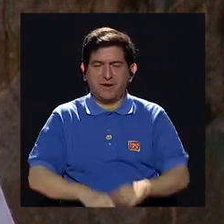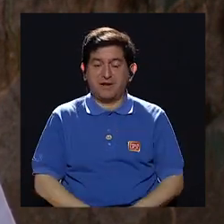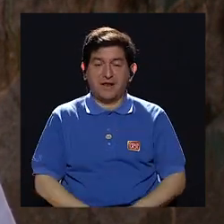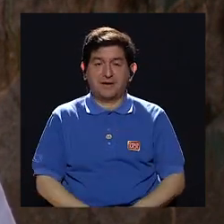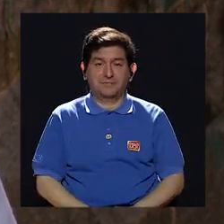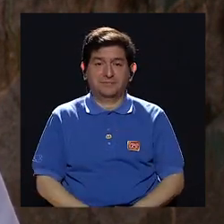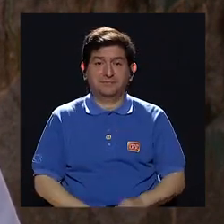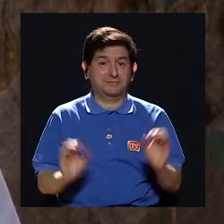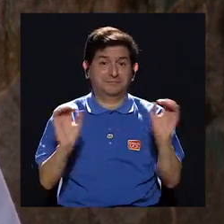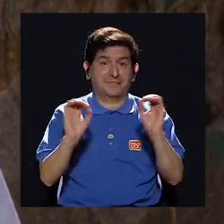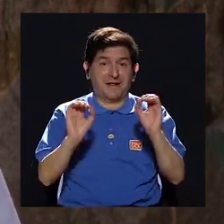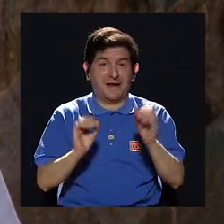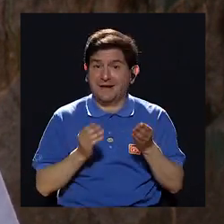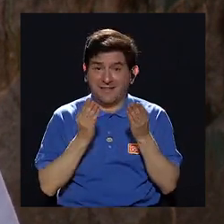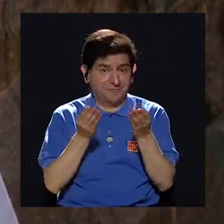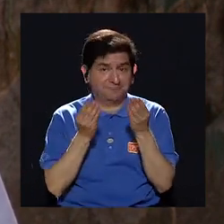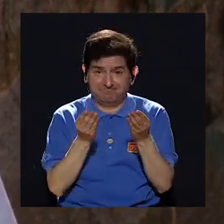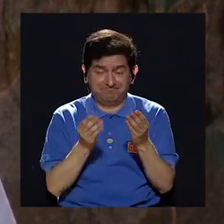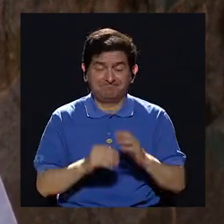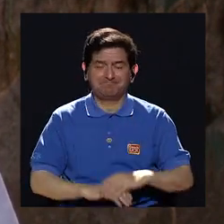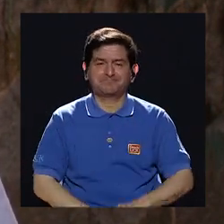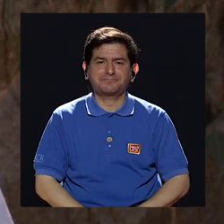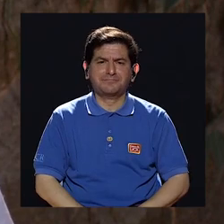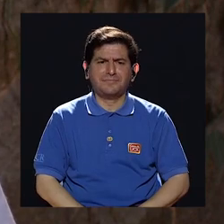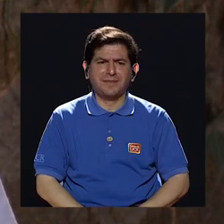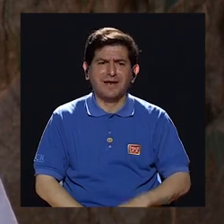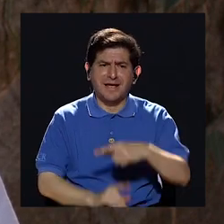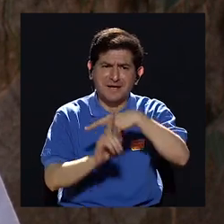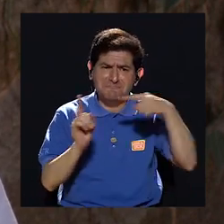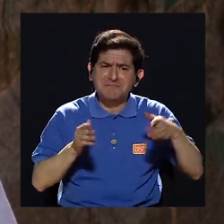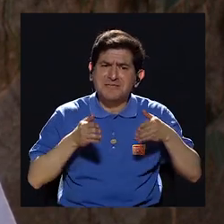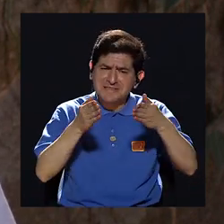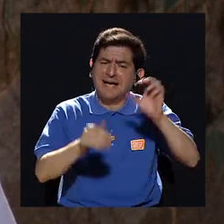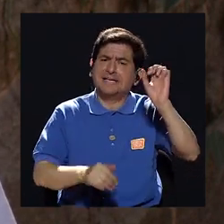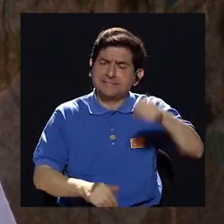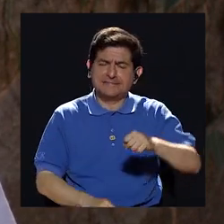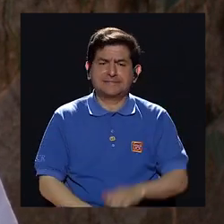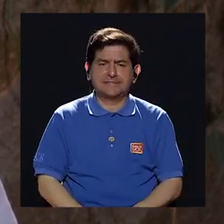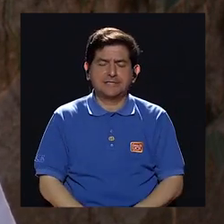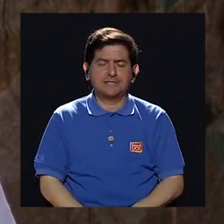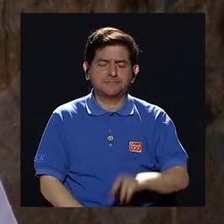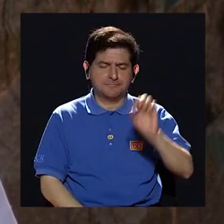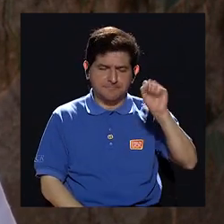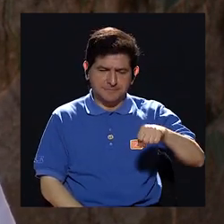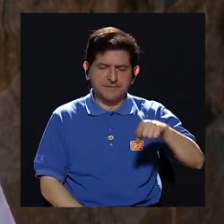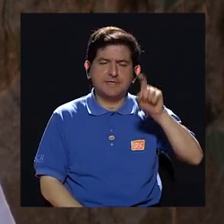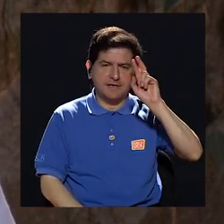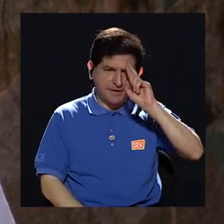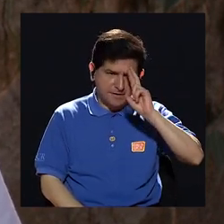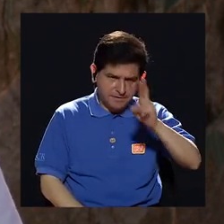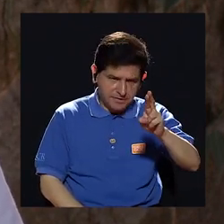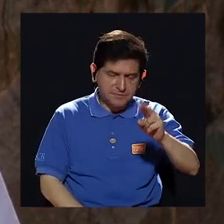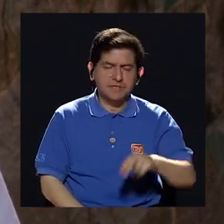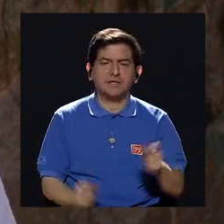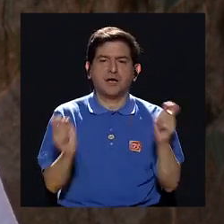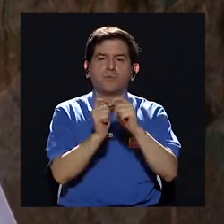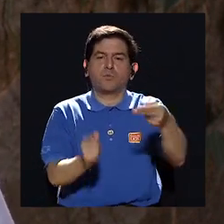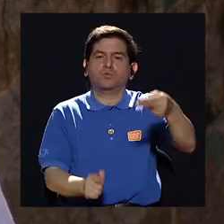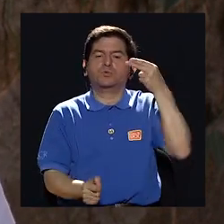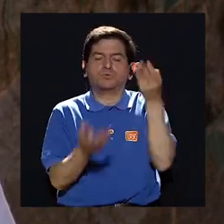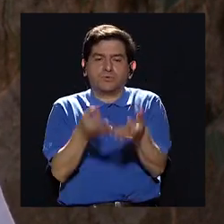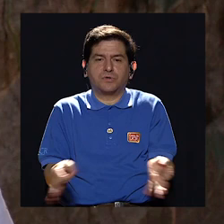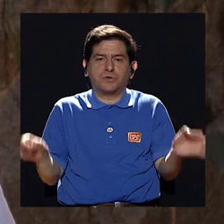de bachilleres entonces estamos a medio camino yo diría que hay que reconocer que fue un hito